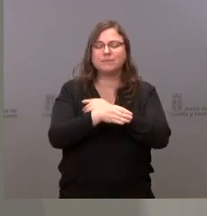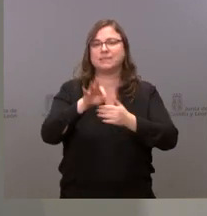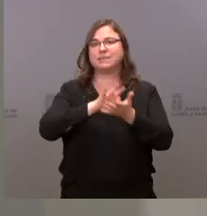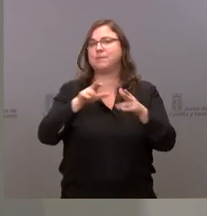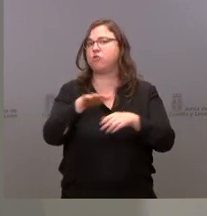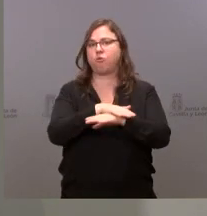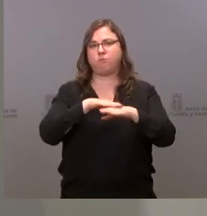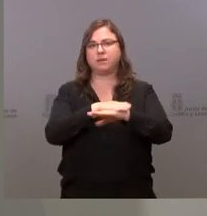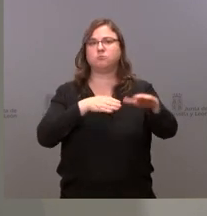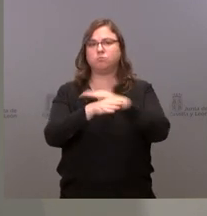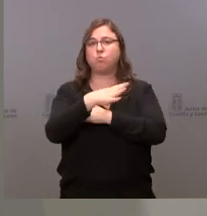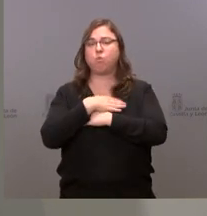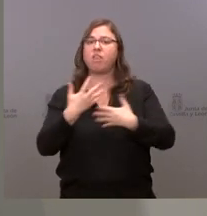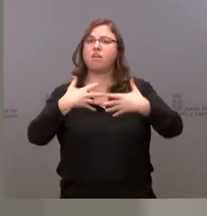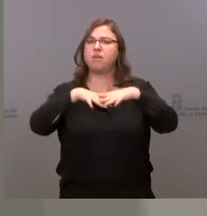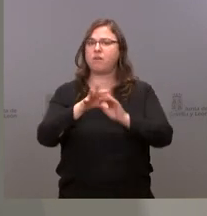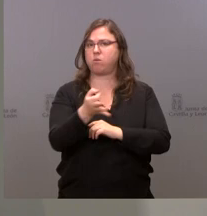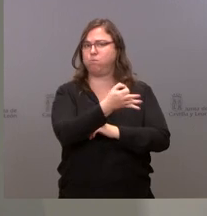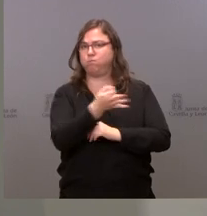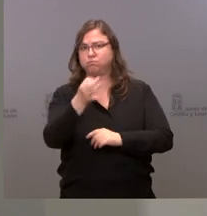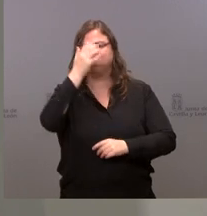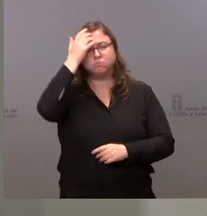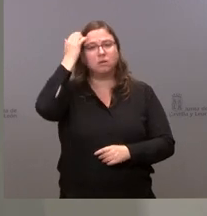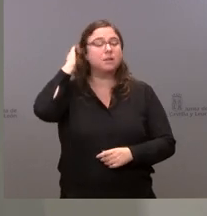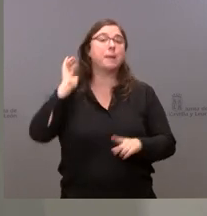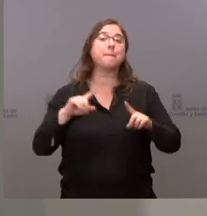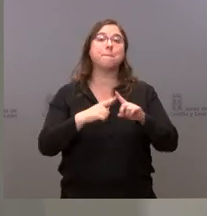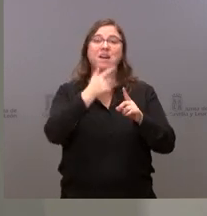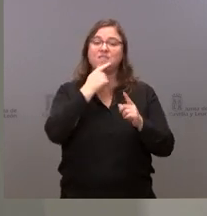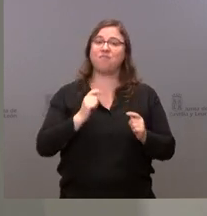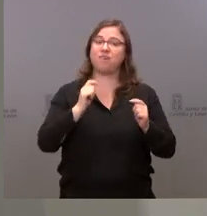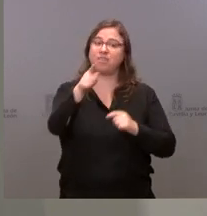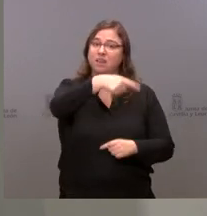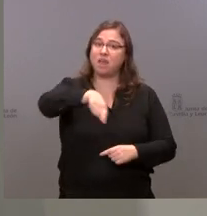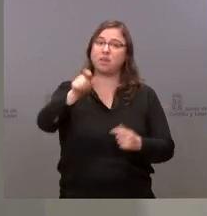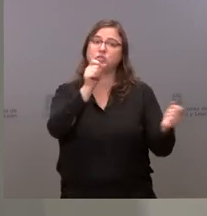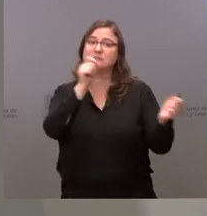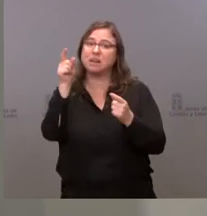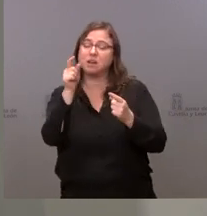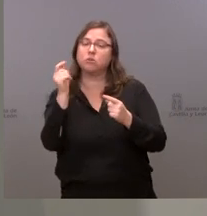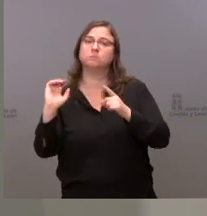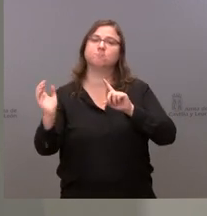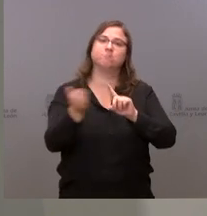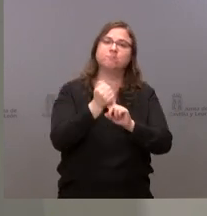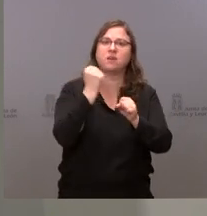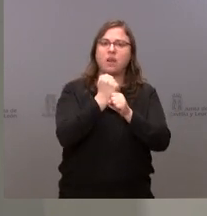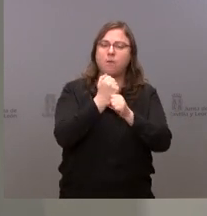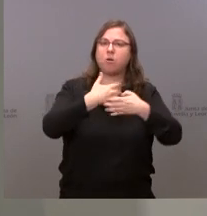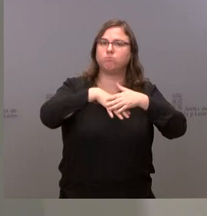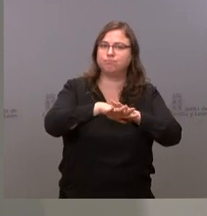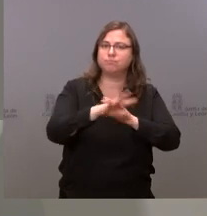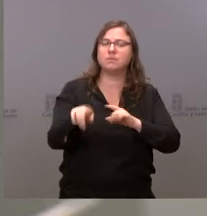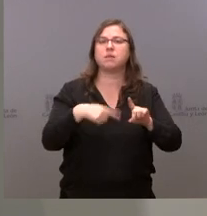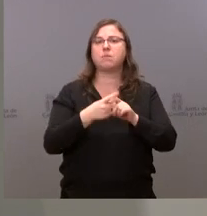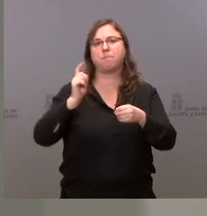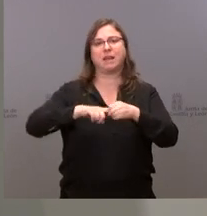favoreciendo su integración efectiva, facilitando también su integración laboral y la participación en el conjunto